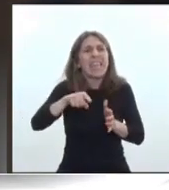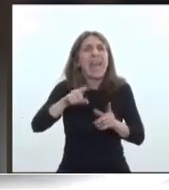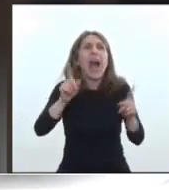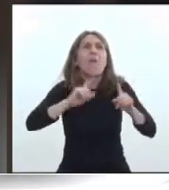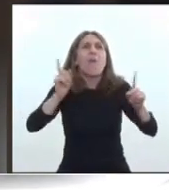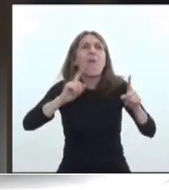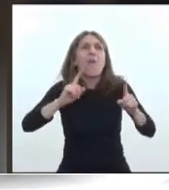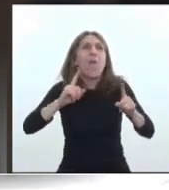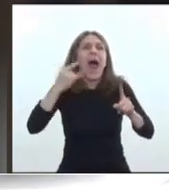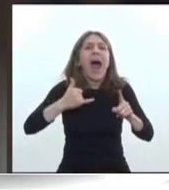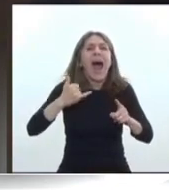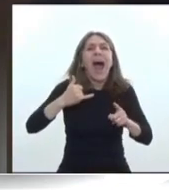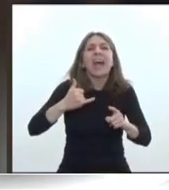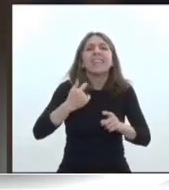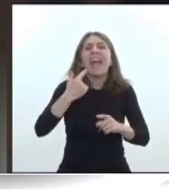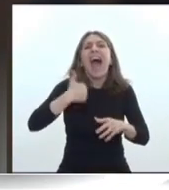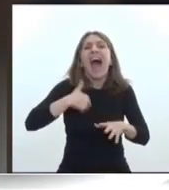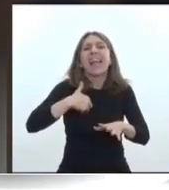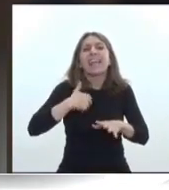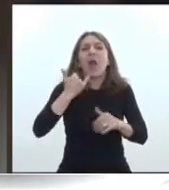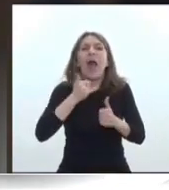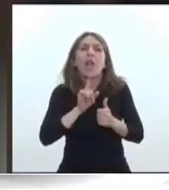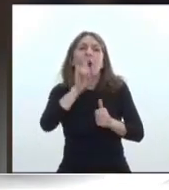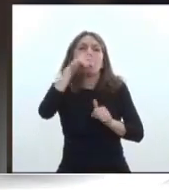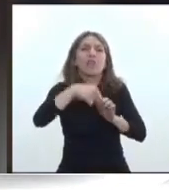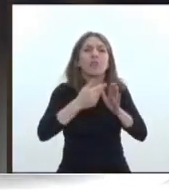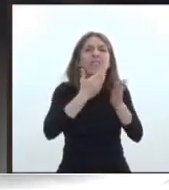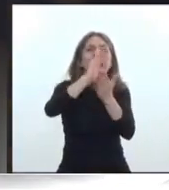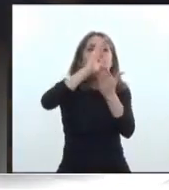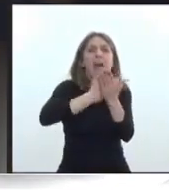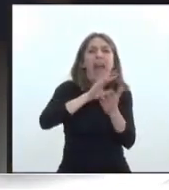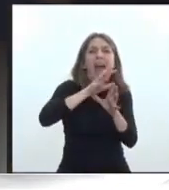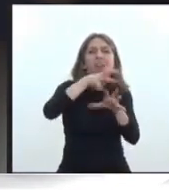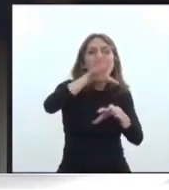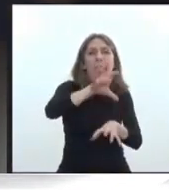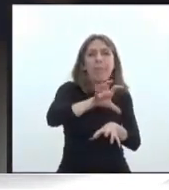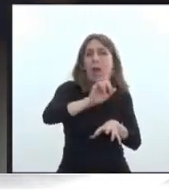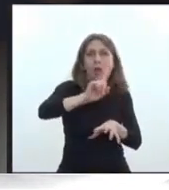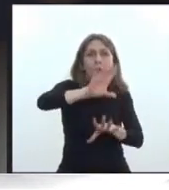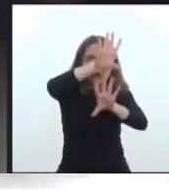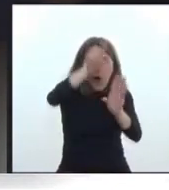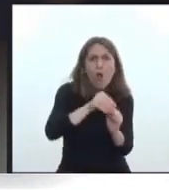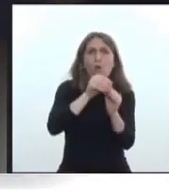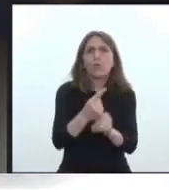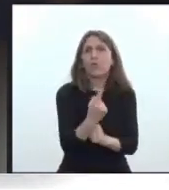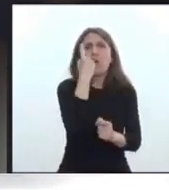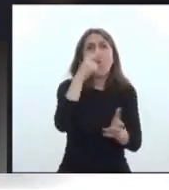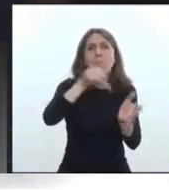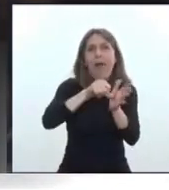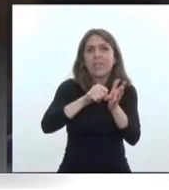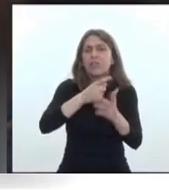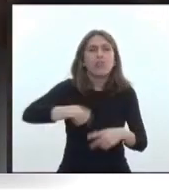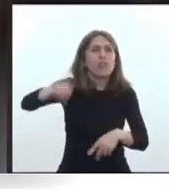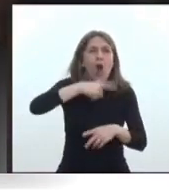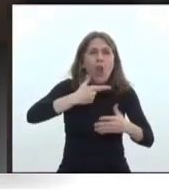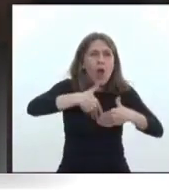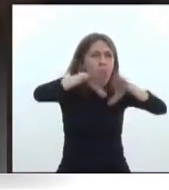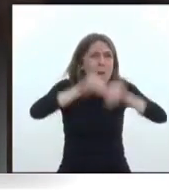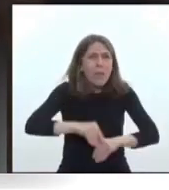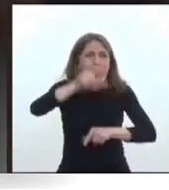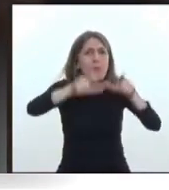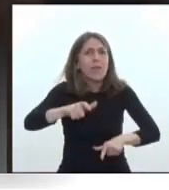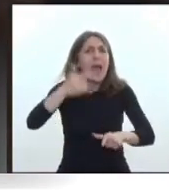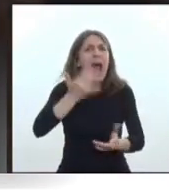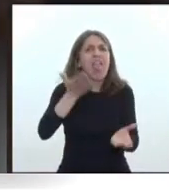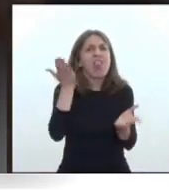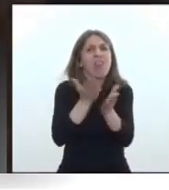central y periferias, es una Argentina y que todos los argentinos en cualquier latitud tienen el mismo derecho. Y los